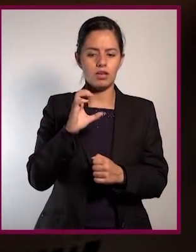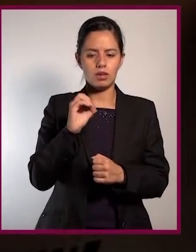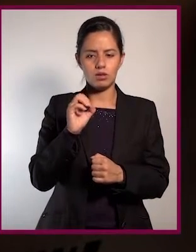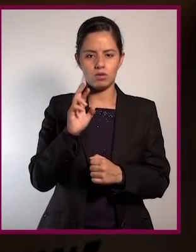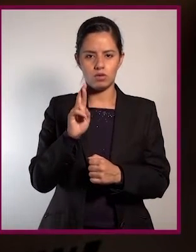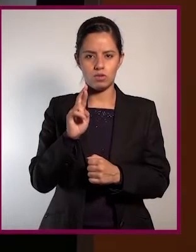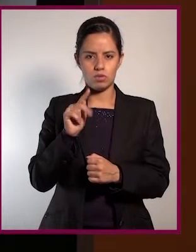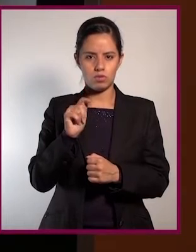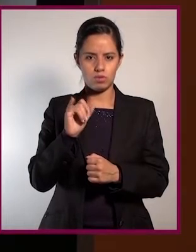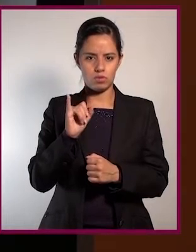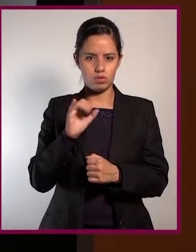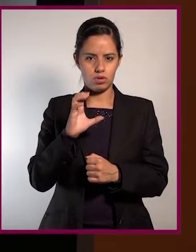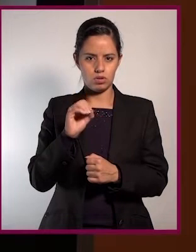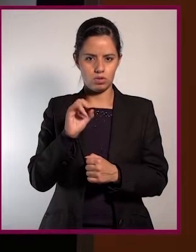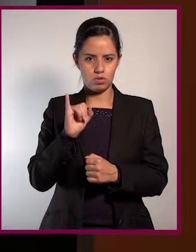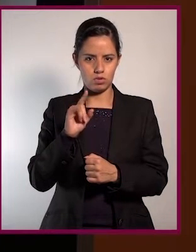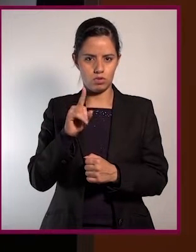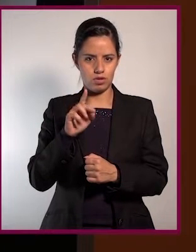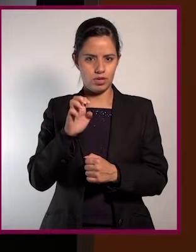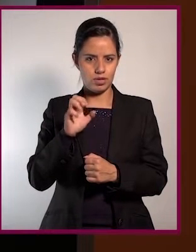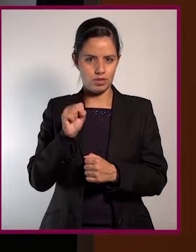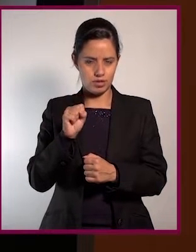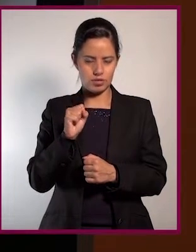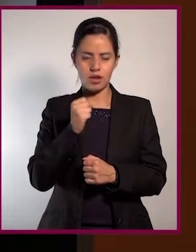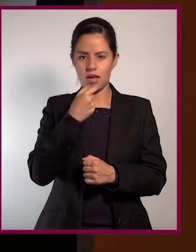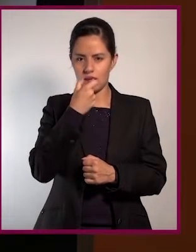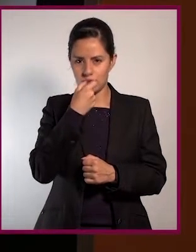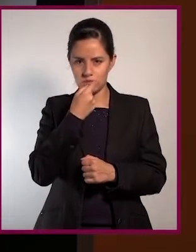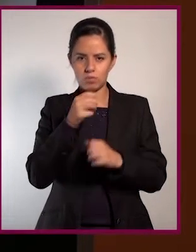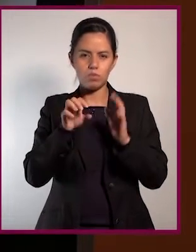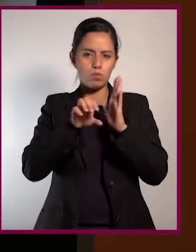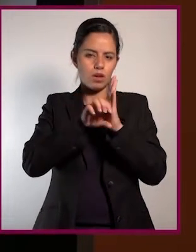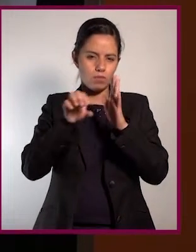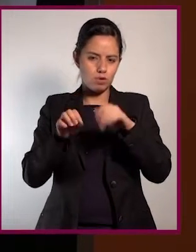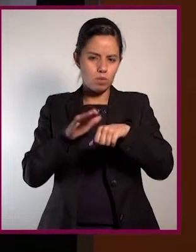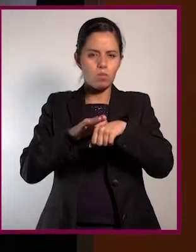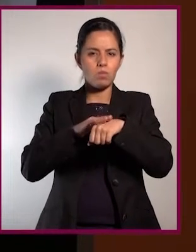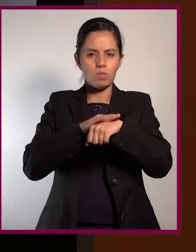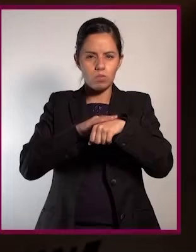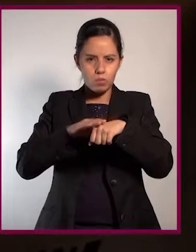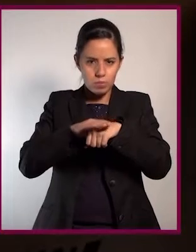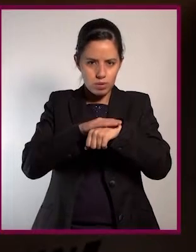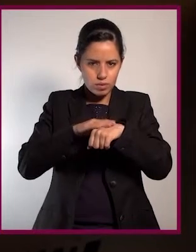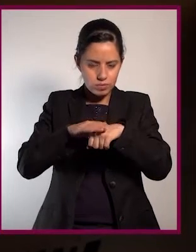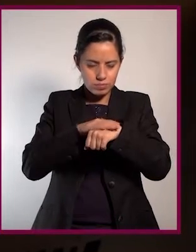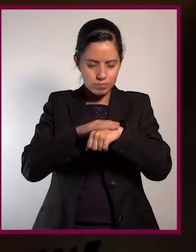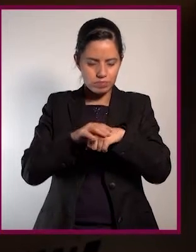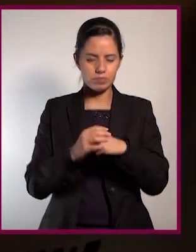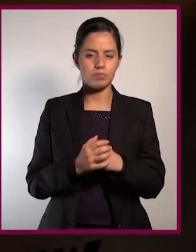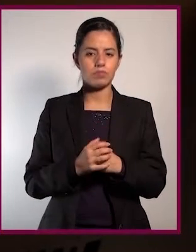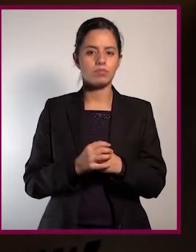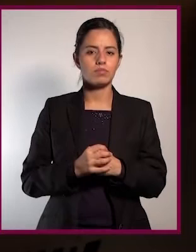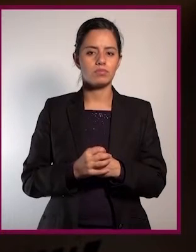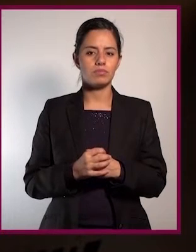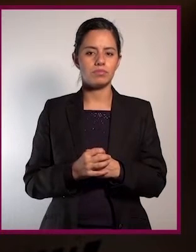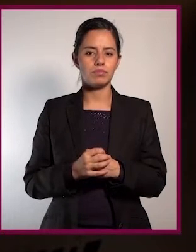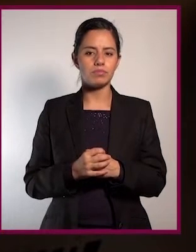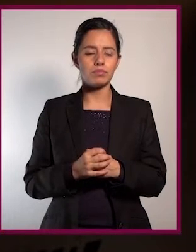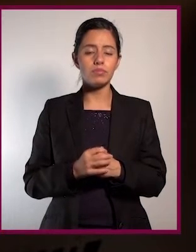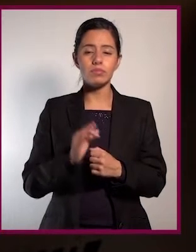para esas reacciones también localizadas, por ejemplo, en distintas presentaciones como pomadas. Y cuando es una reacción